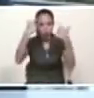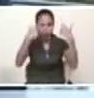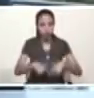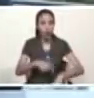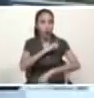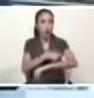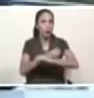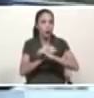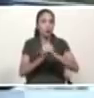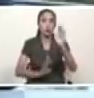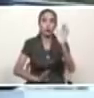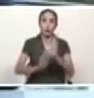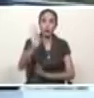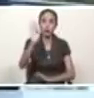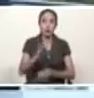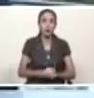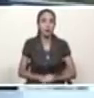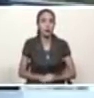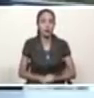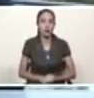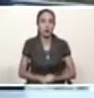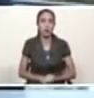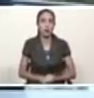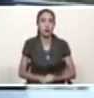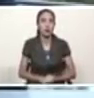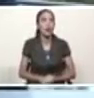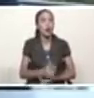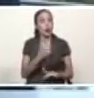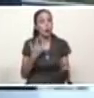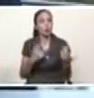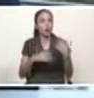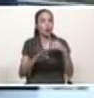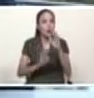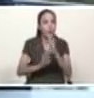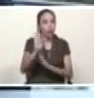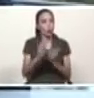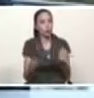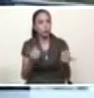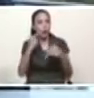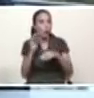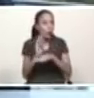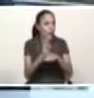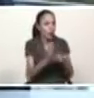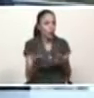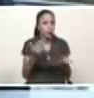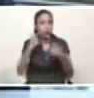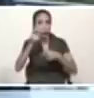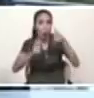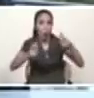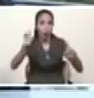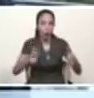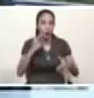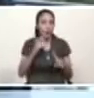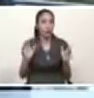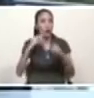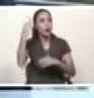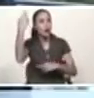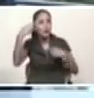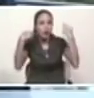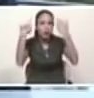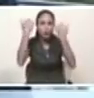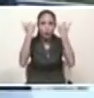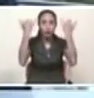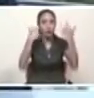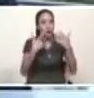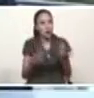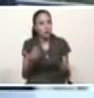desarrollo por la solución de los problemas por la atención y protección de nuestro pueblo valga la reflexión y el